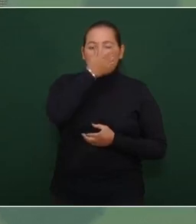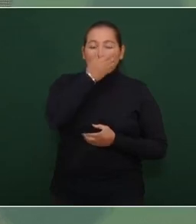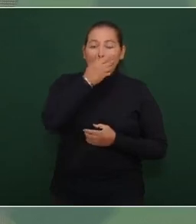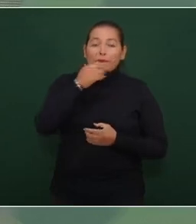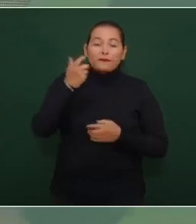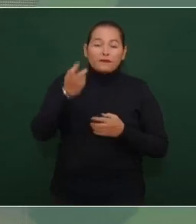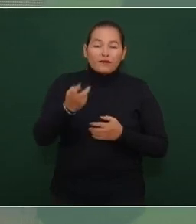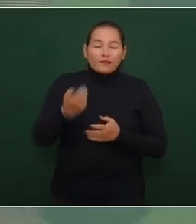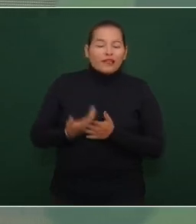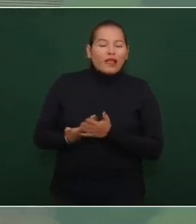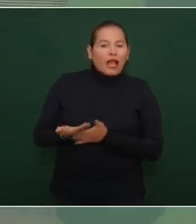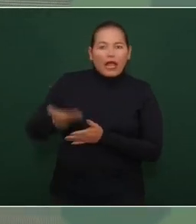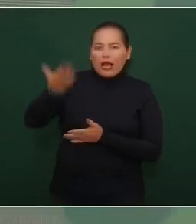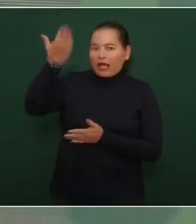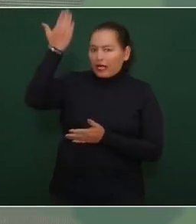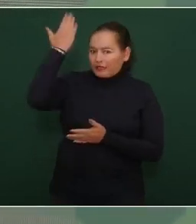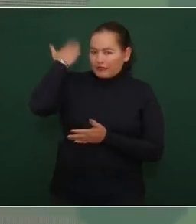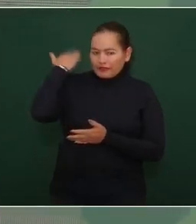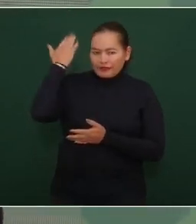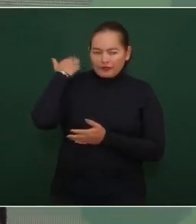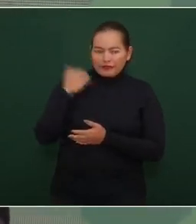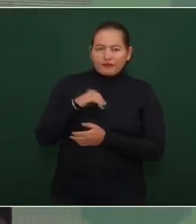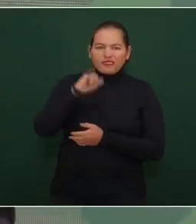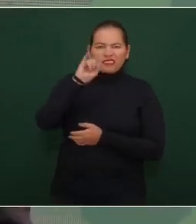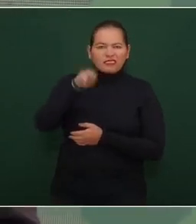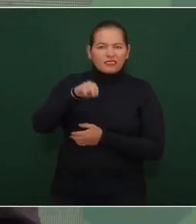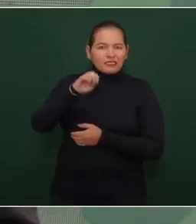antes pues lo del INE